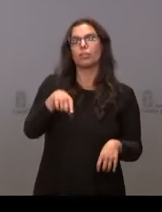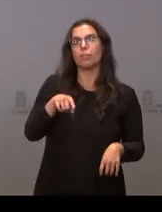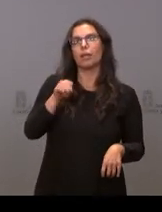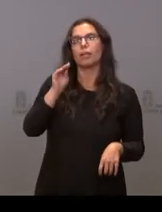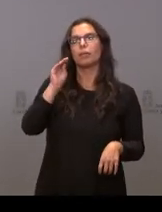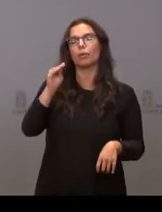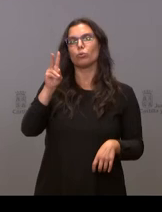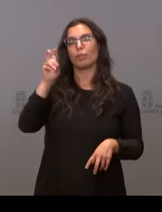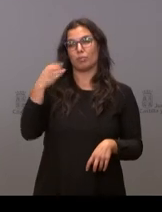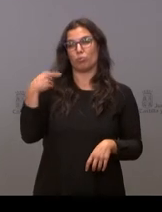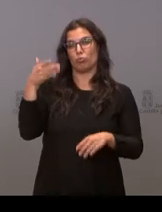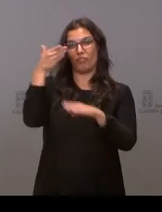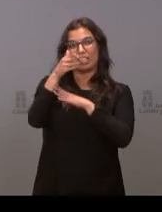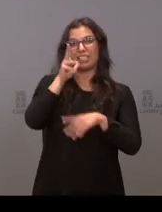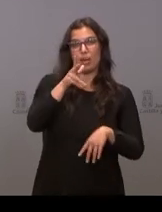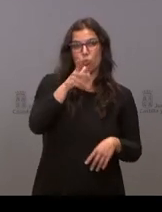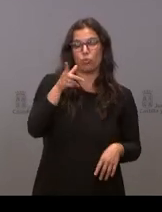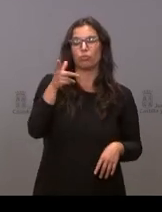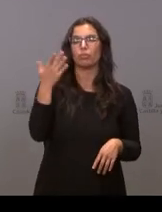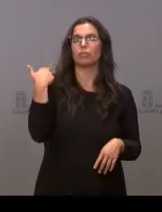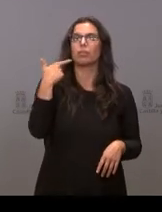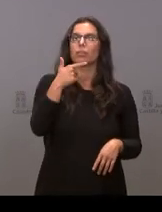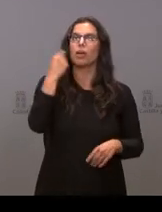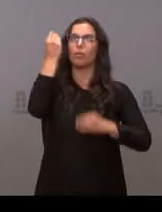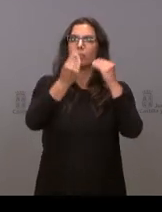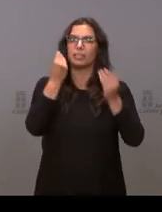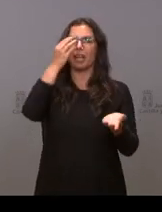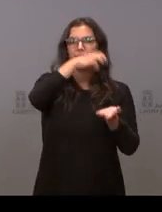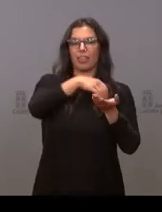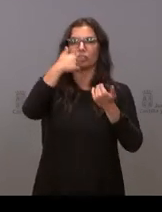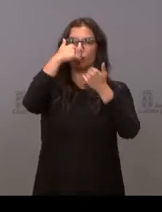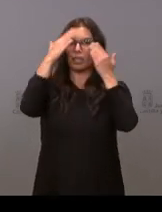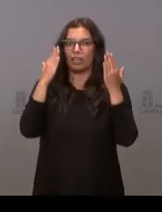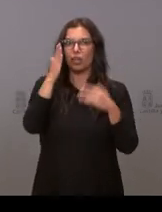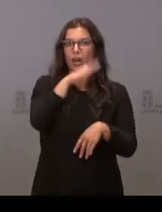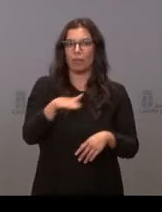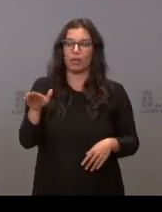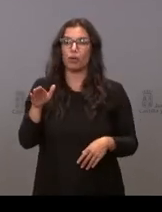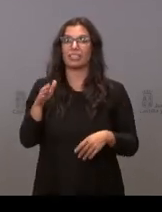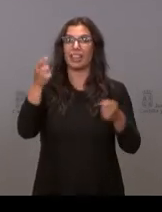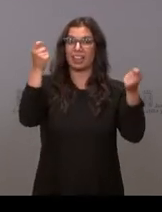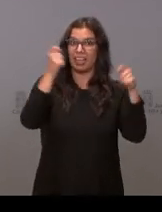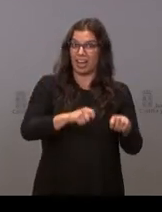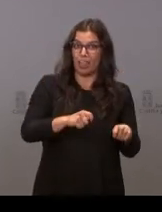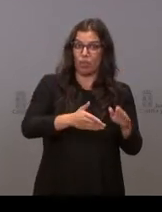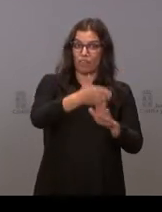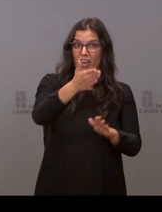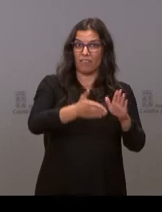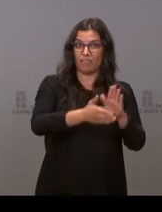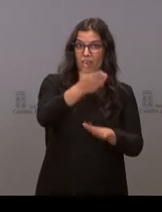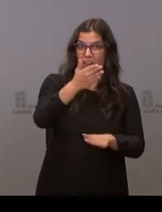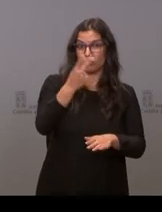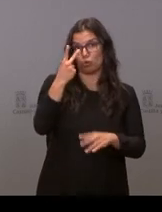que si se podía repensar el cierre de los dos centros de atención a menores que hay en la provincia de león públicos